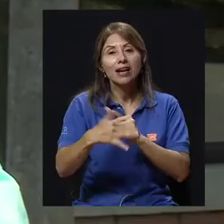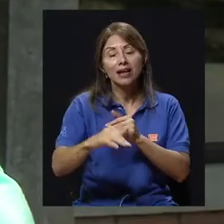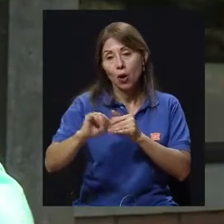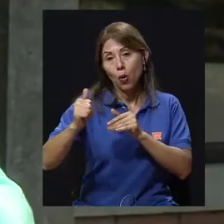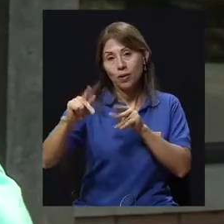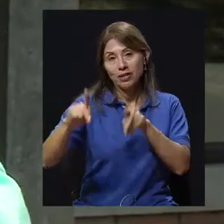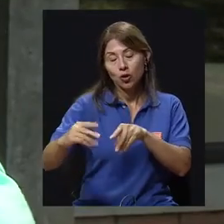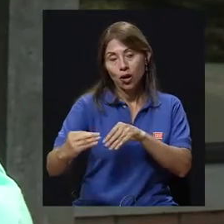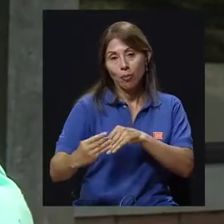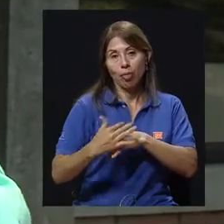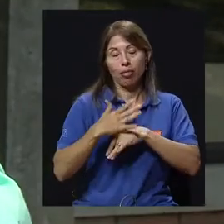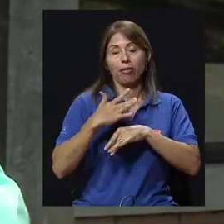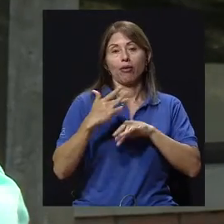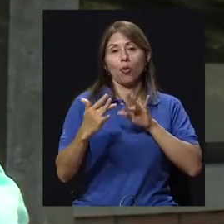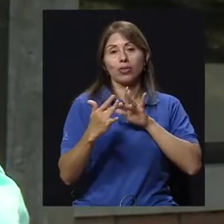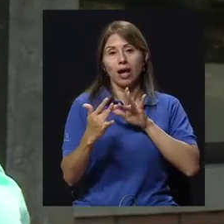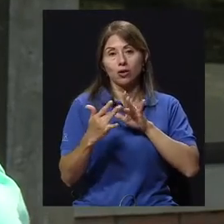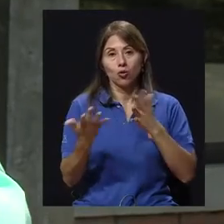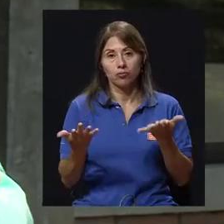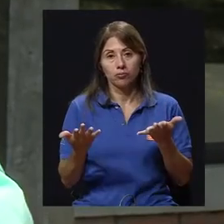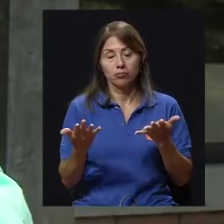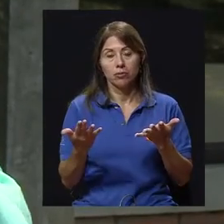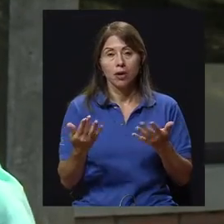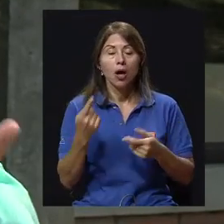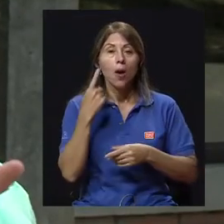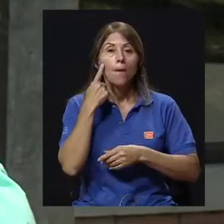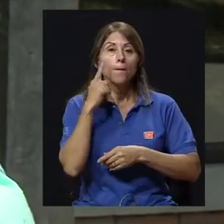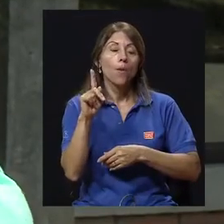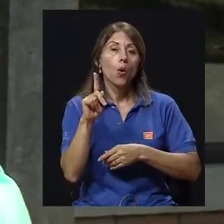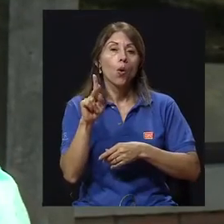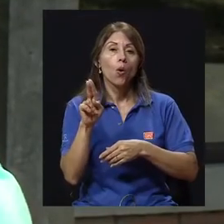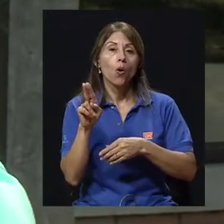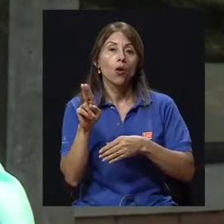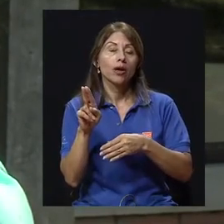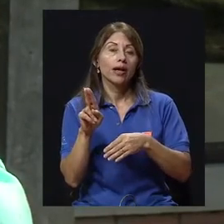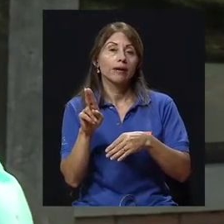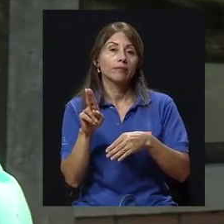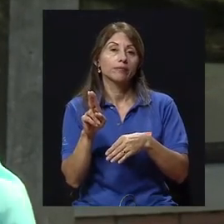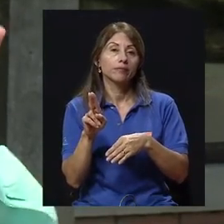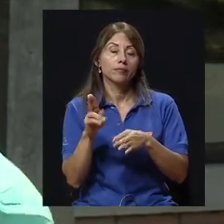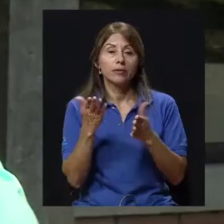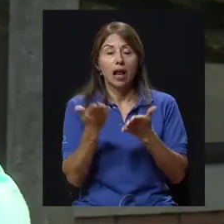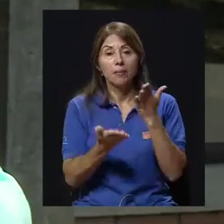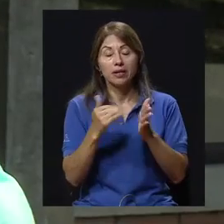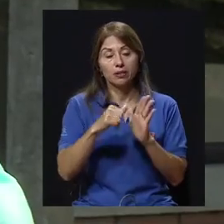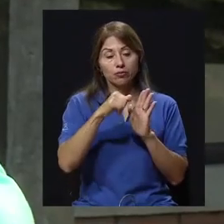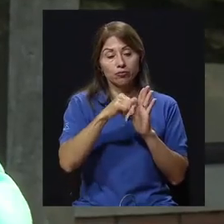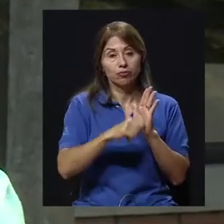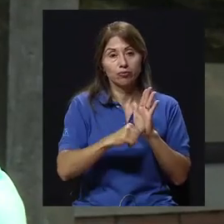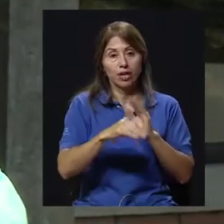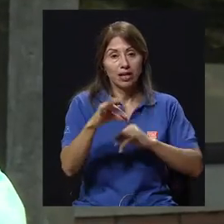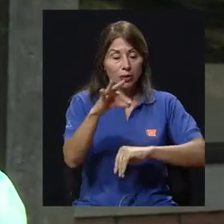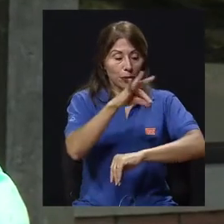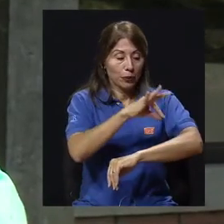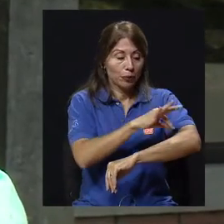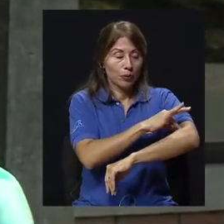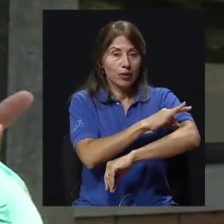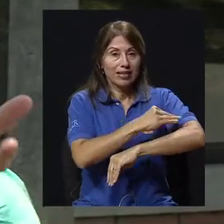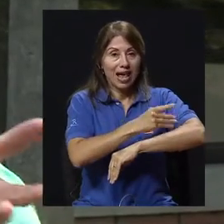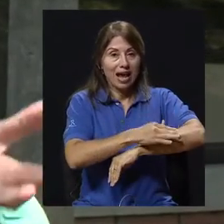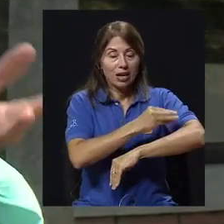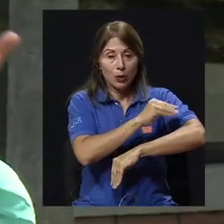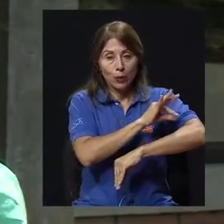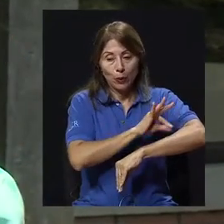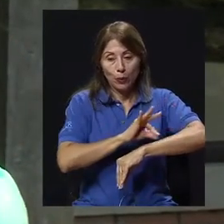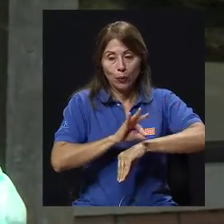de otra persona, por utilización, porque te transfundieron, por transfusiones sanguíneas, por